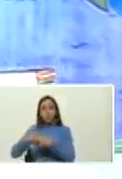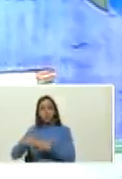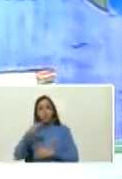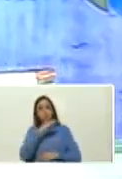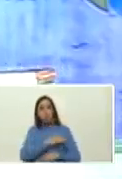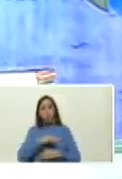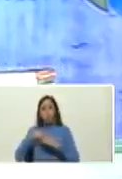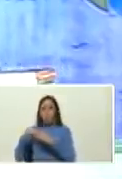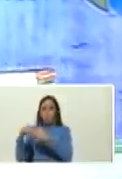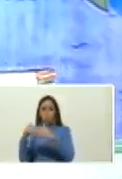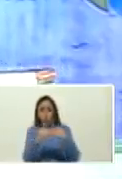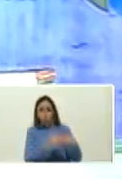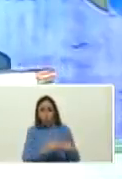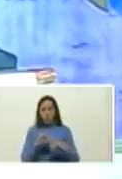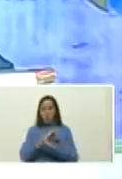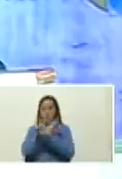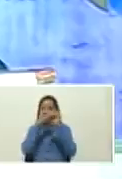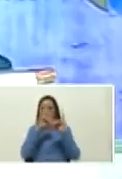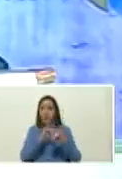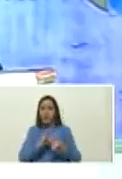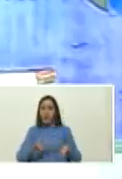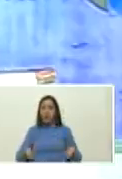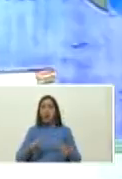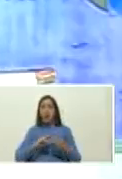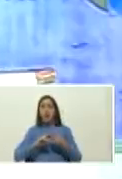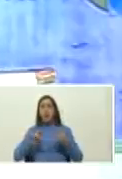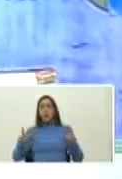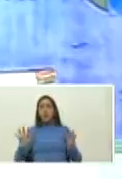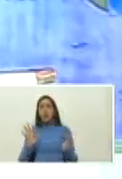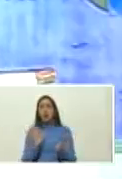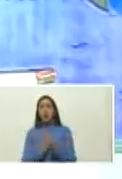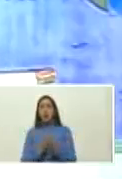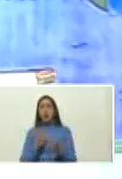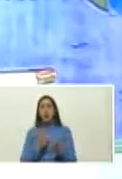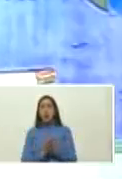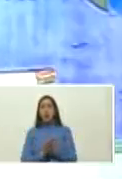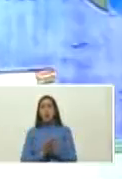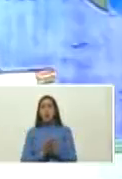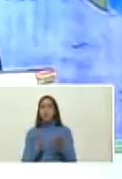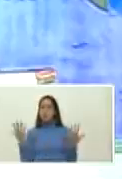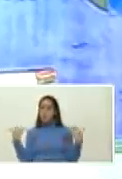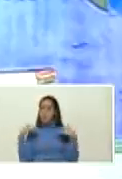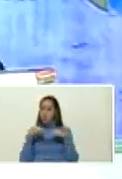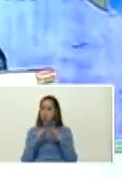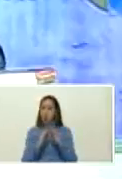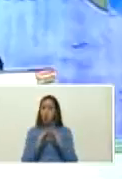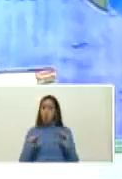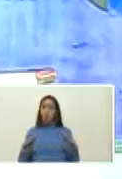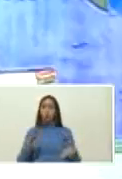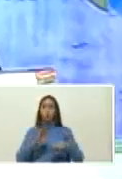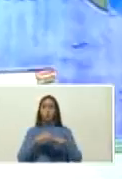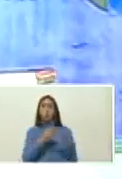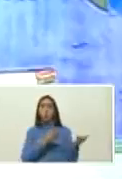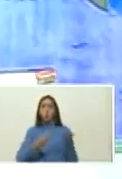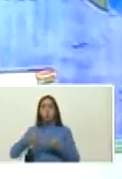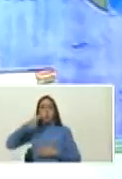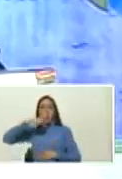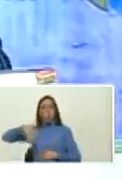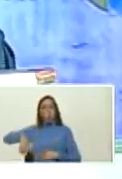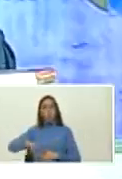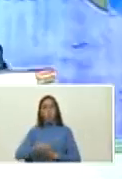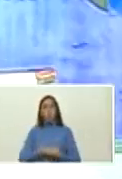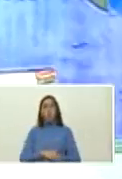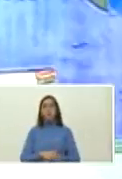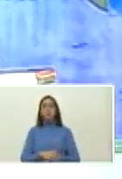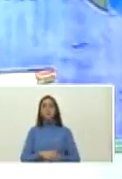igualdad social la felicidad social la paz la estabilidad se consolidará ese es mi llamado a todos los venezolanos y venezolanas